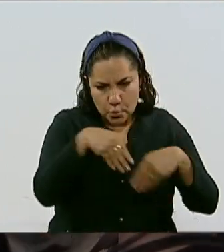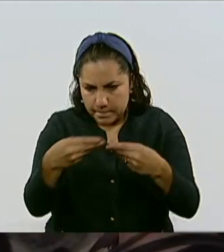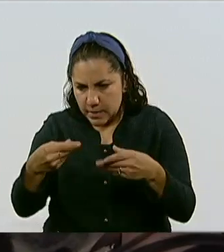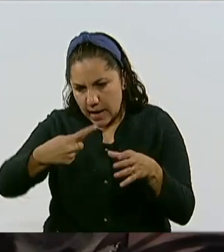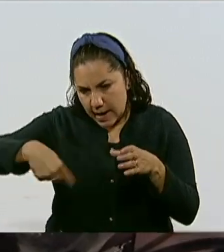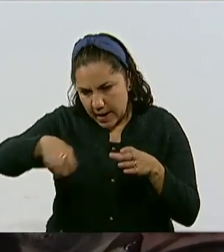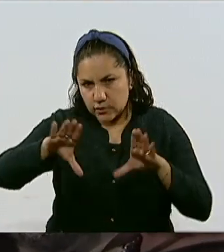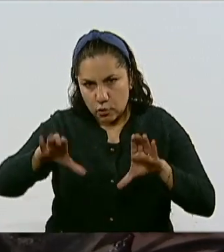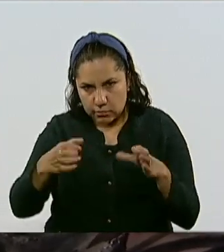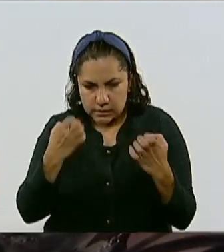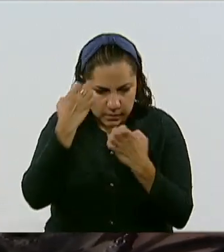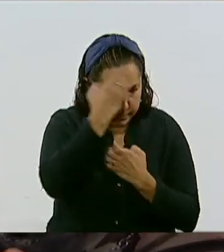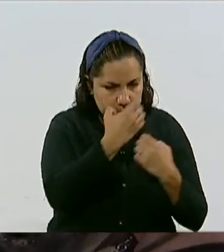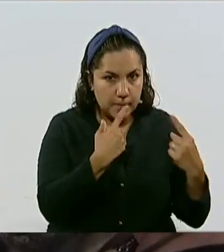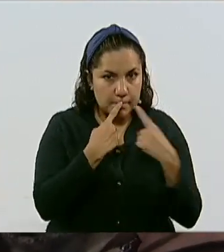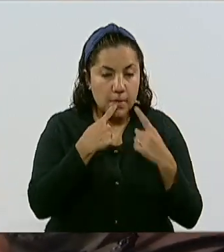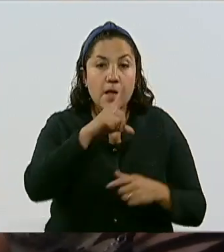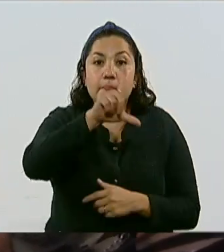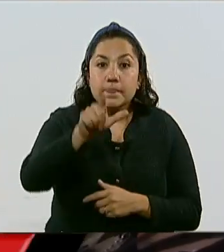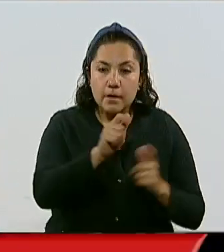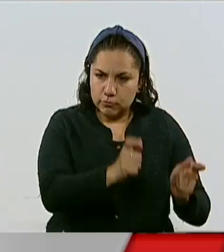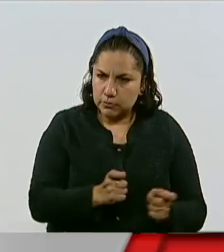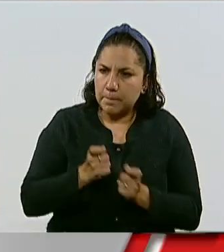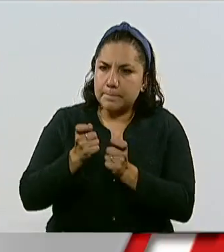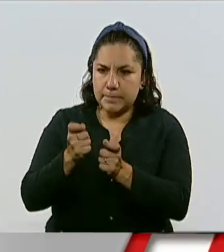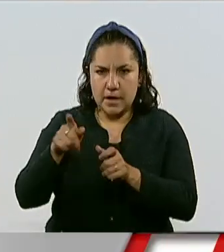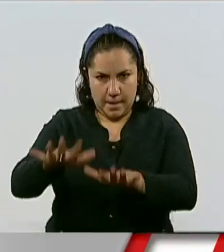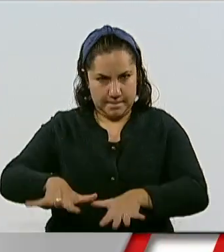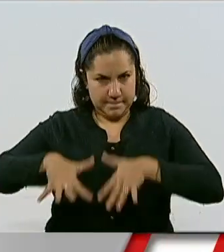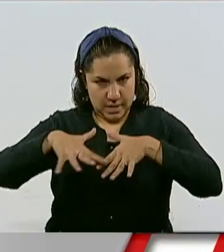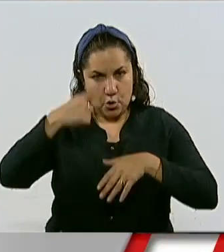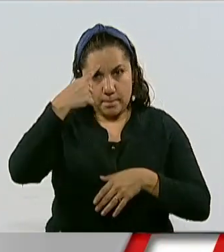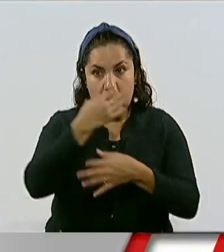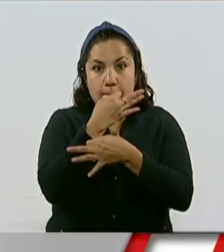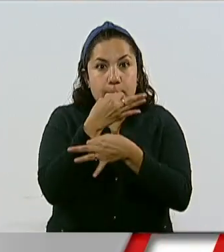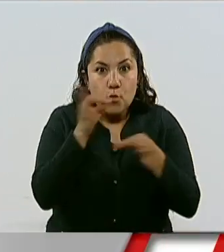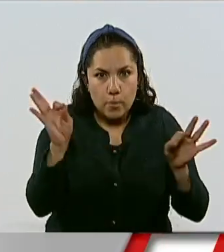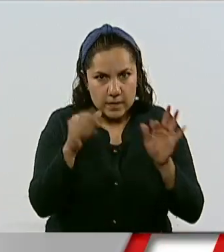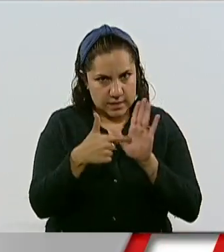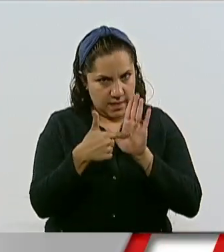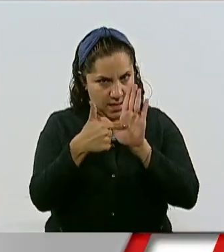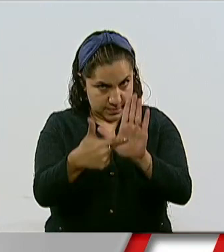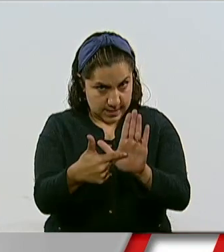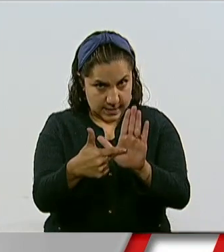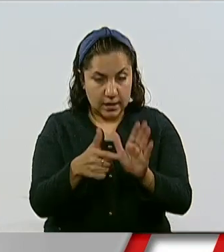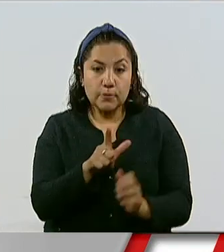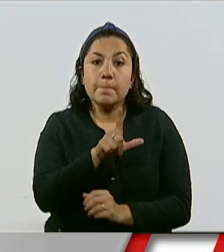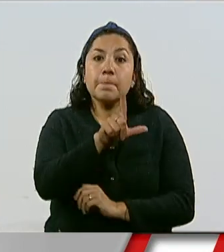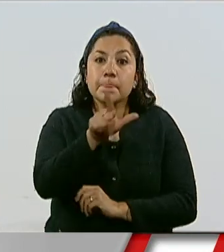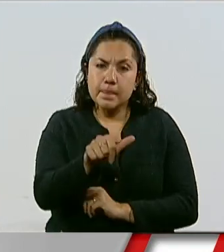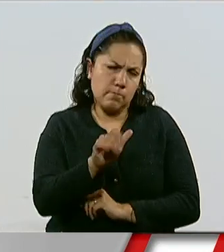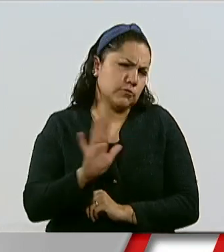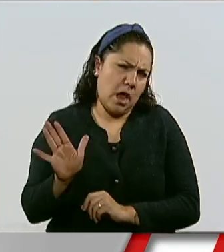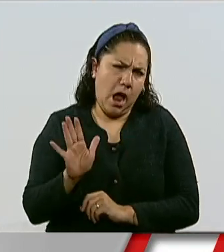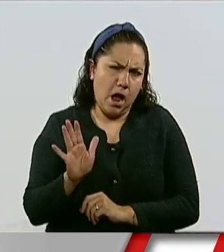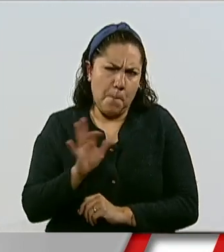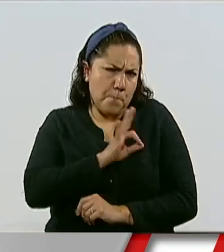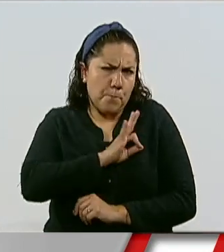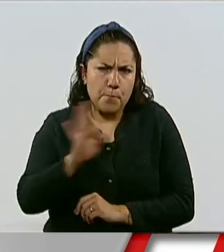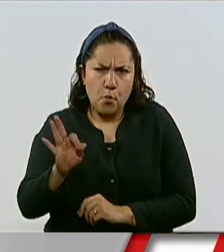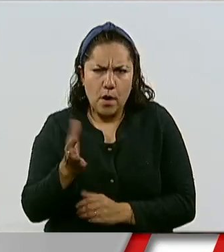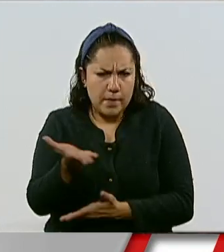pasará al Pleno para hacer la declaratoria de publicidad e inmediatamente podrá ya someterse a